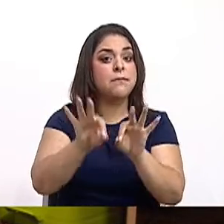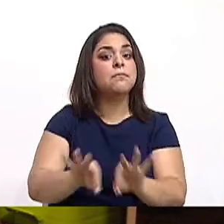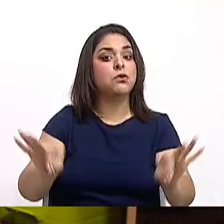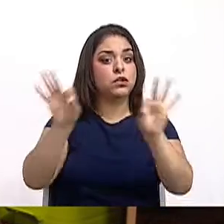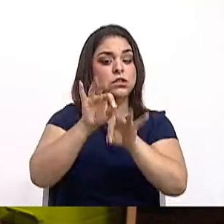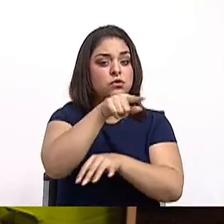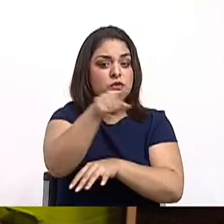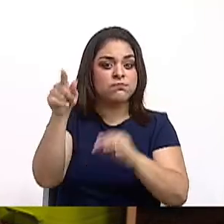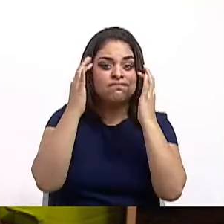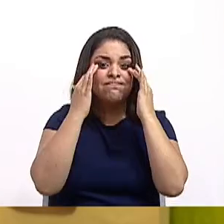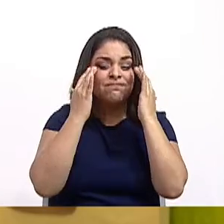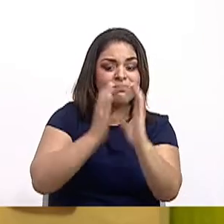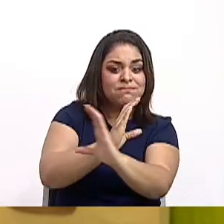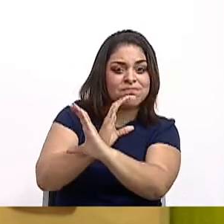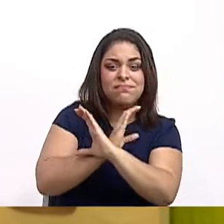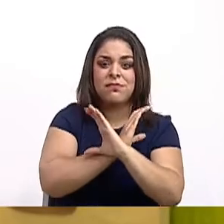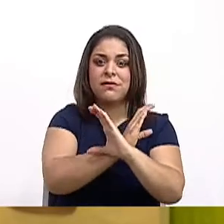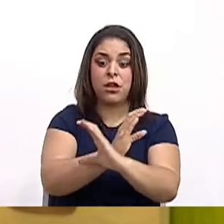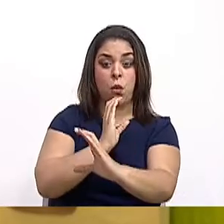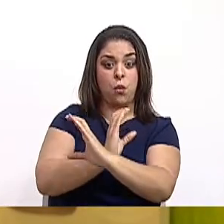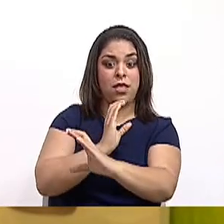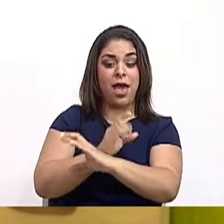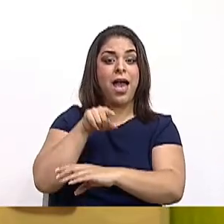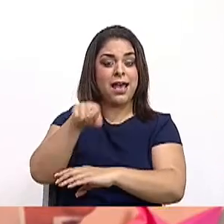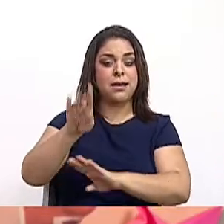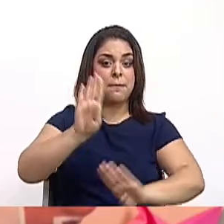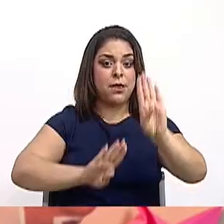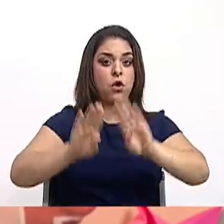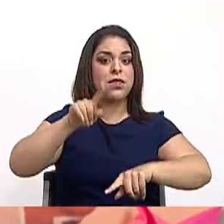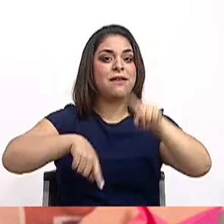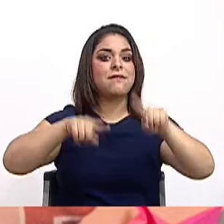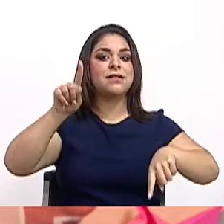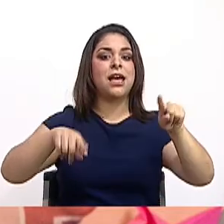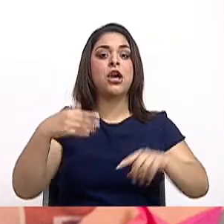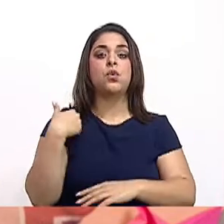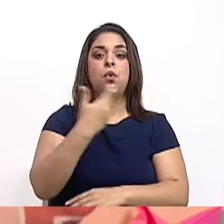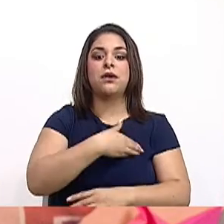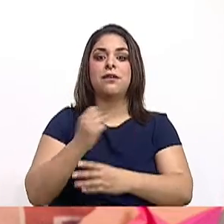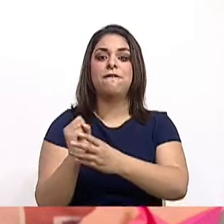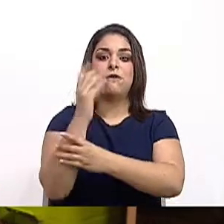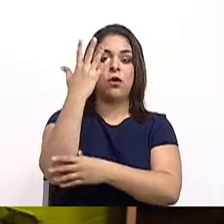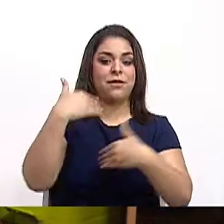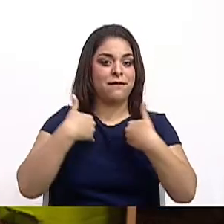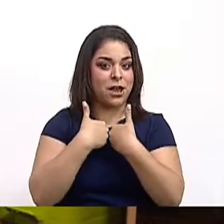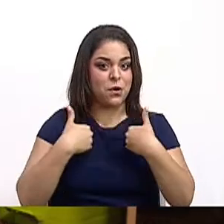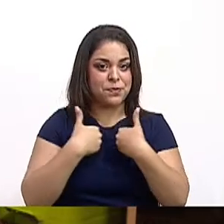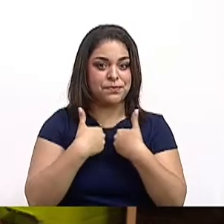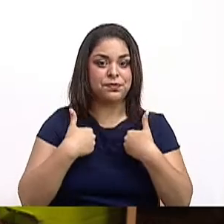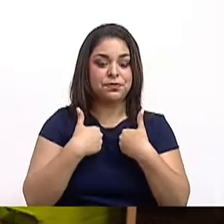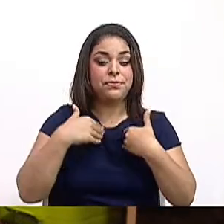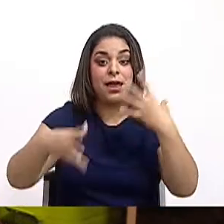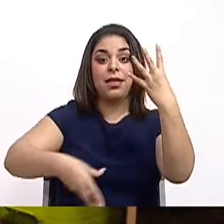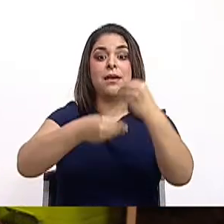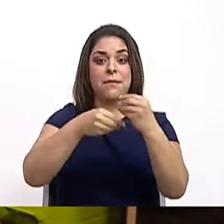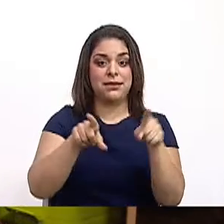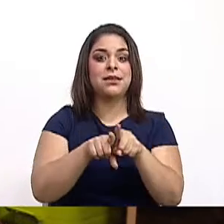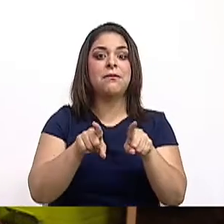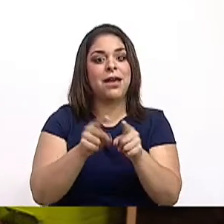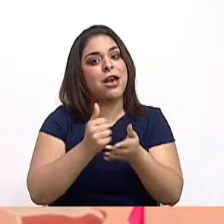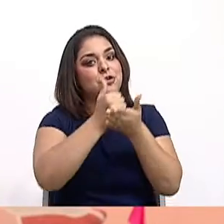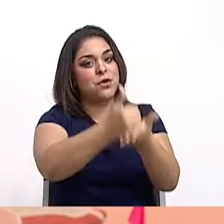procuremos la preservación y el cuido de nuestra biodiversidad, de nuestra flora y nuestra fauna. Además de que favorecemos al planeta.